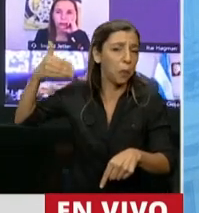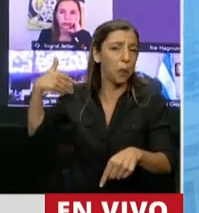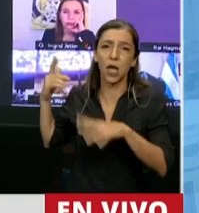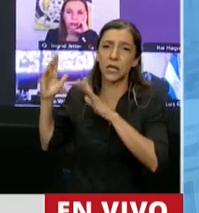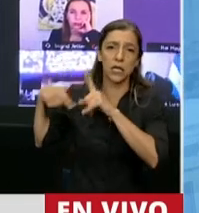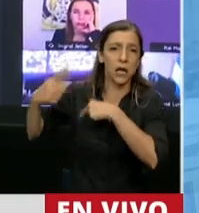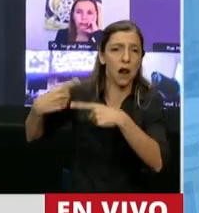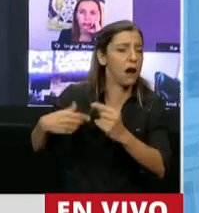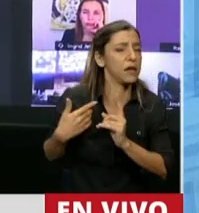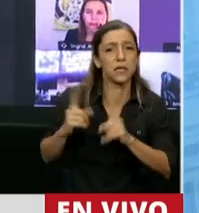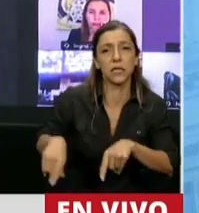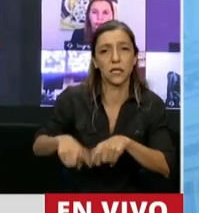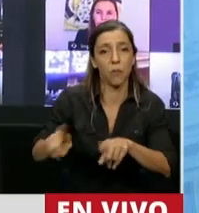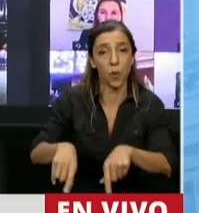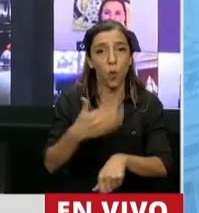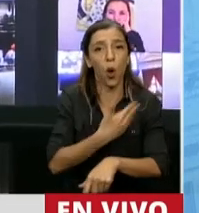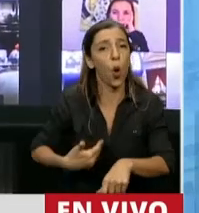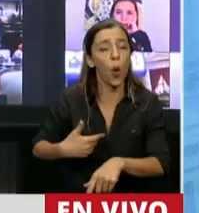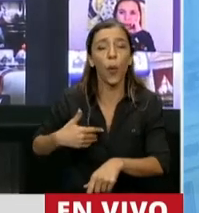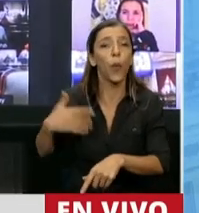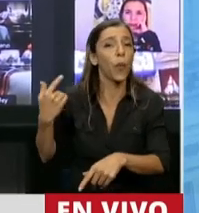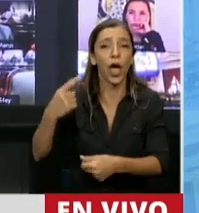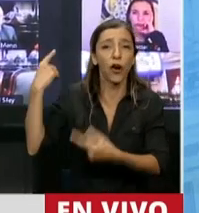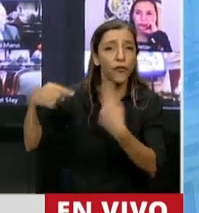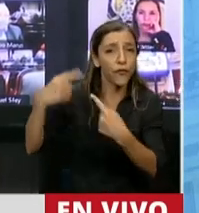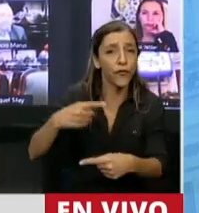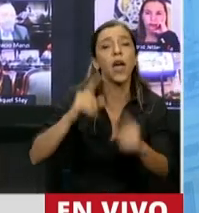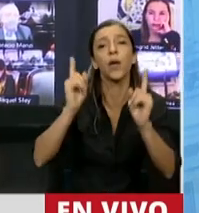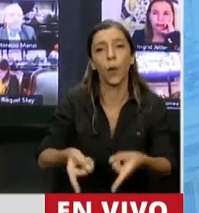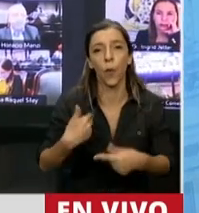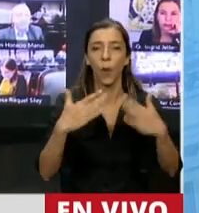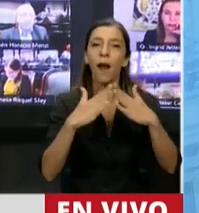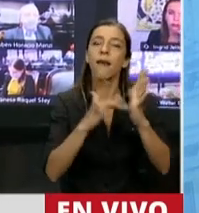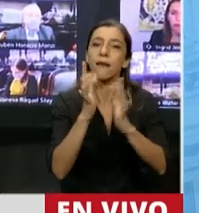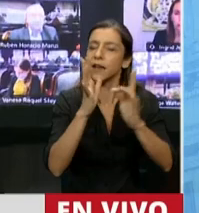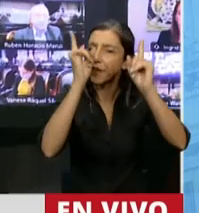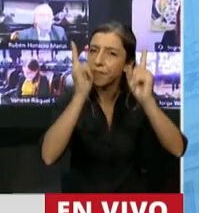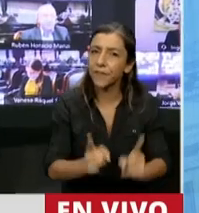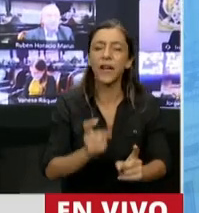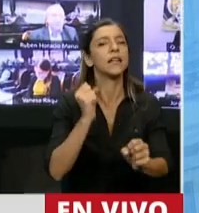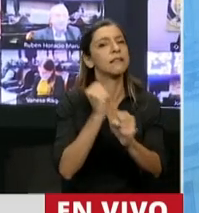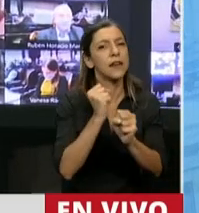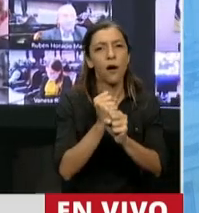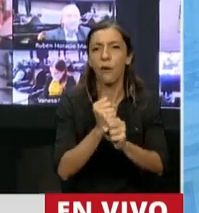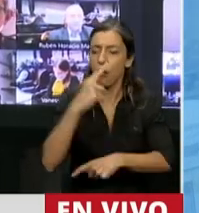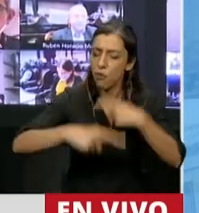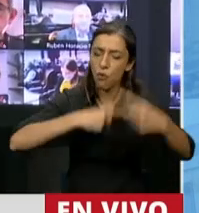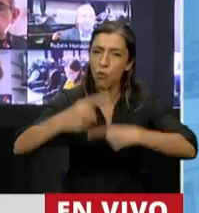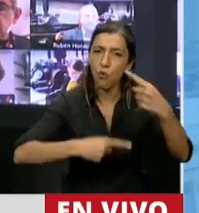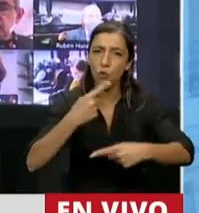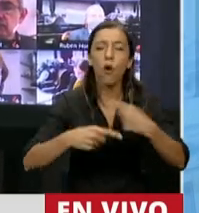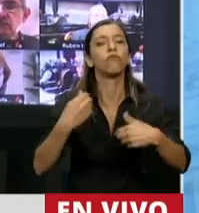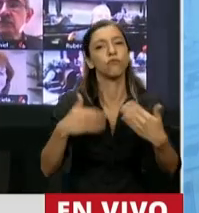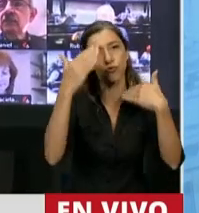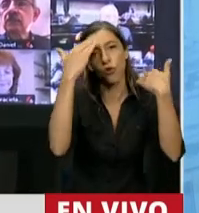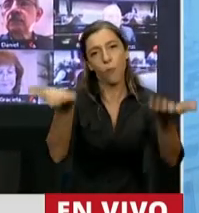pasan los gobiernos y la Iglesia sigue trabajando por quienes más lo necesitan. Por eso mi homenaje en estos pastores y pastoras, pero también a